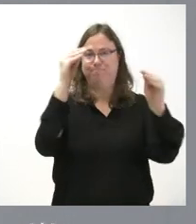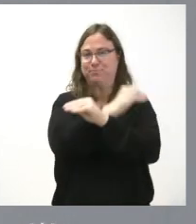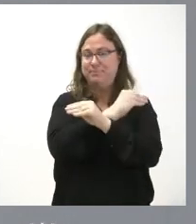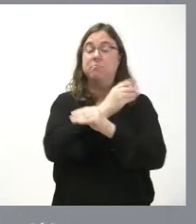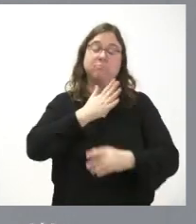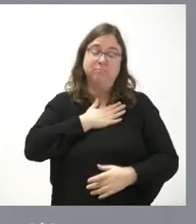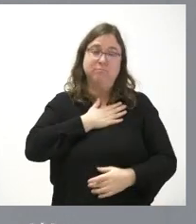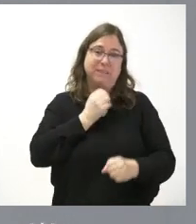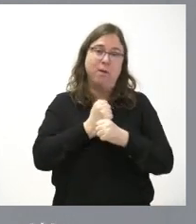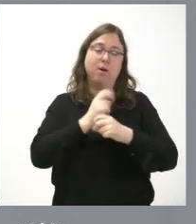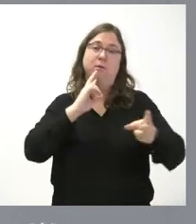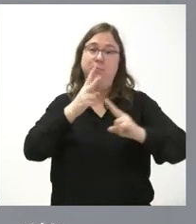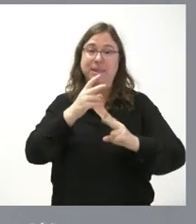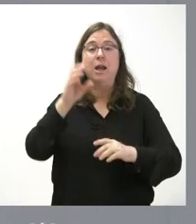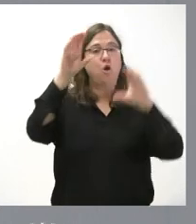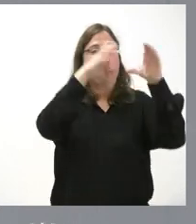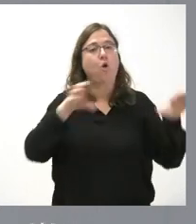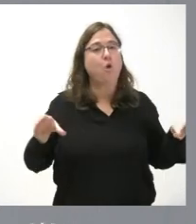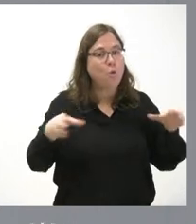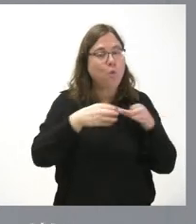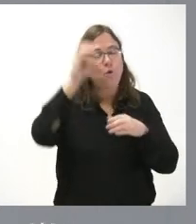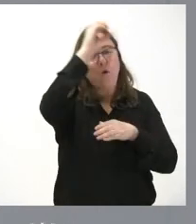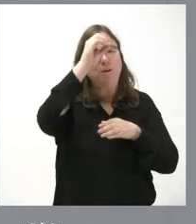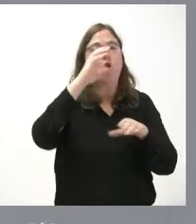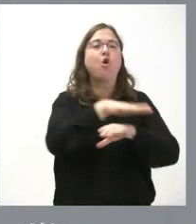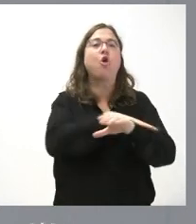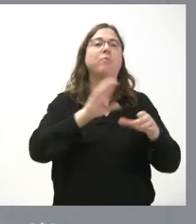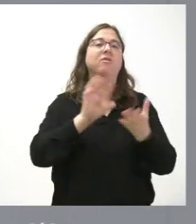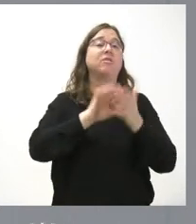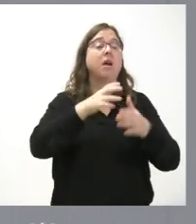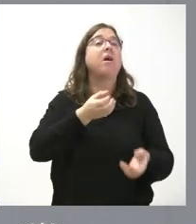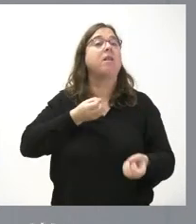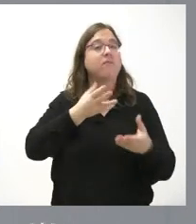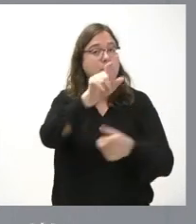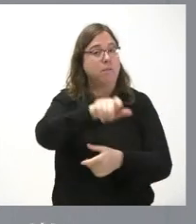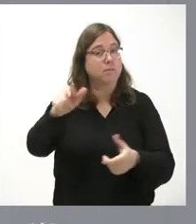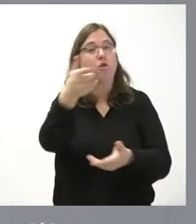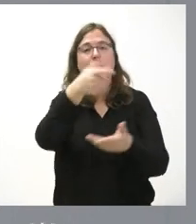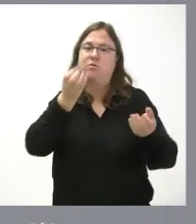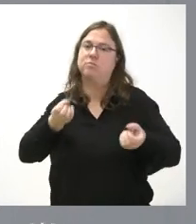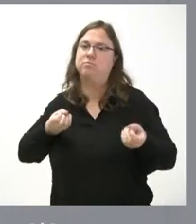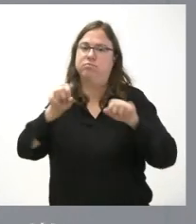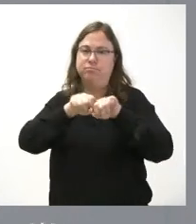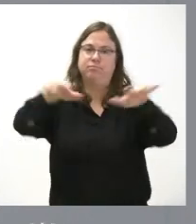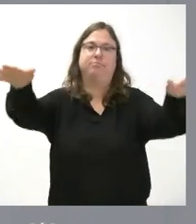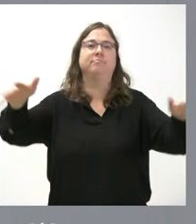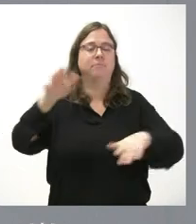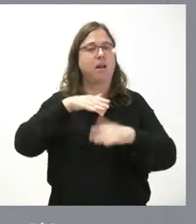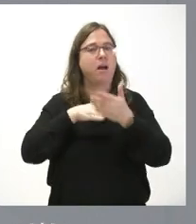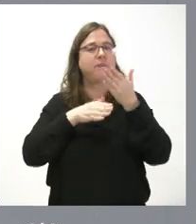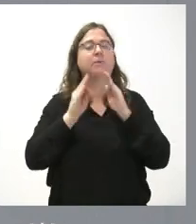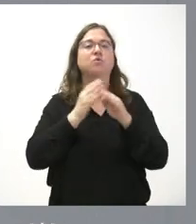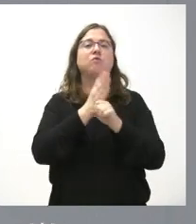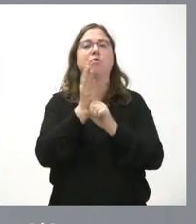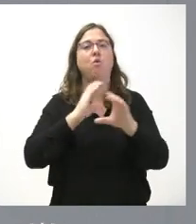es responder lealmente a aquello que piensa el gobierno de Castilla y León y dar con ello información a los ciudadanos y ustedes transmitir la información a través de sus medios de